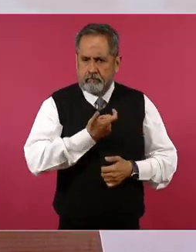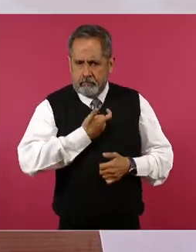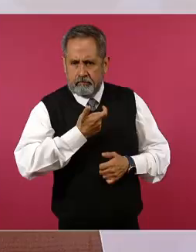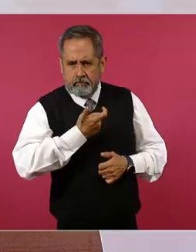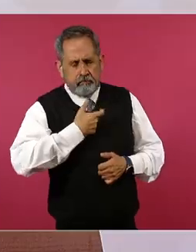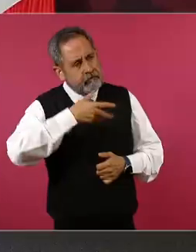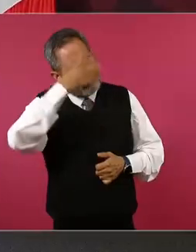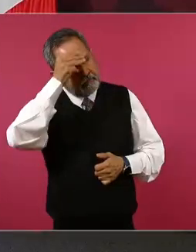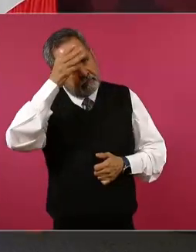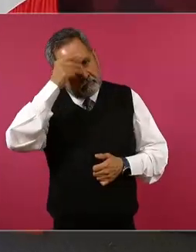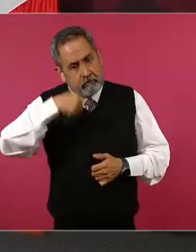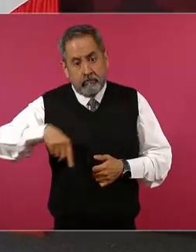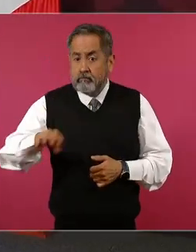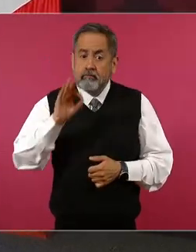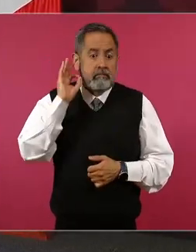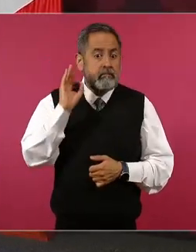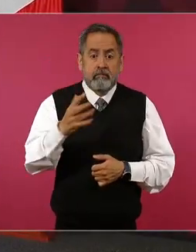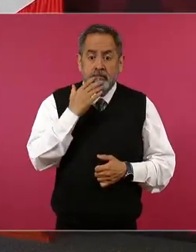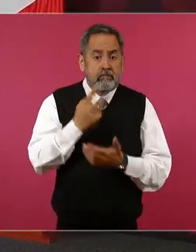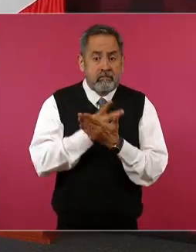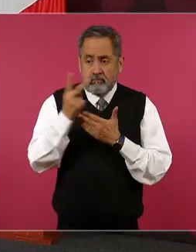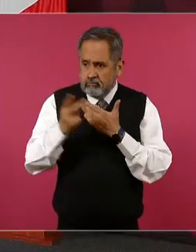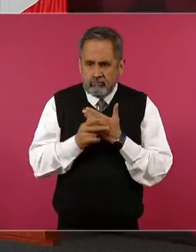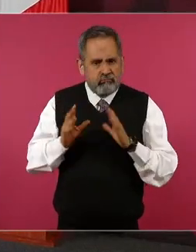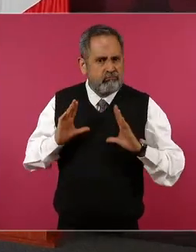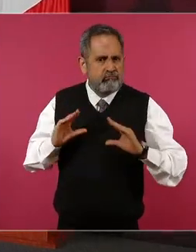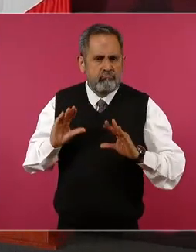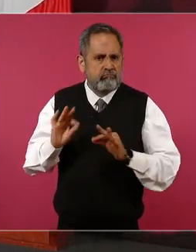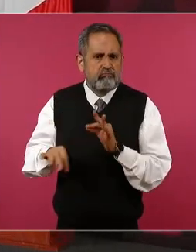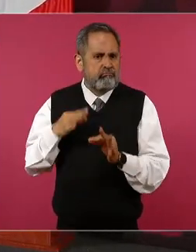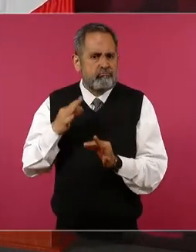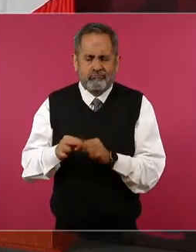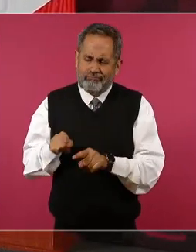es tan bueno el programa que